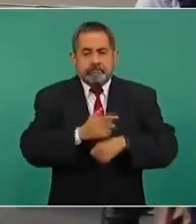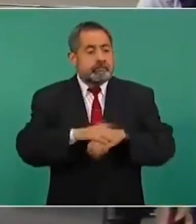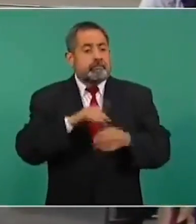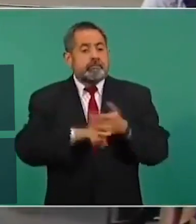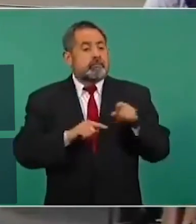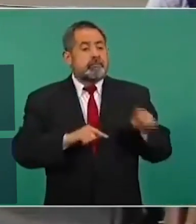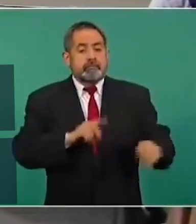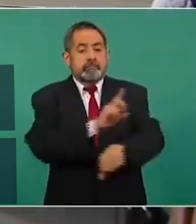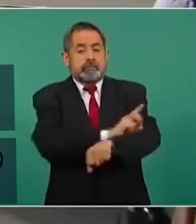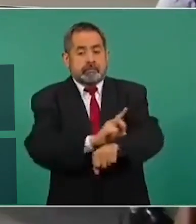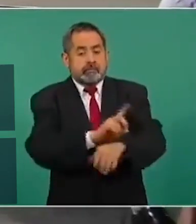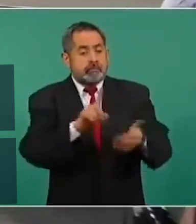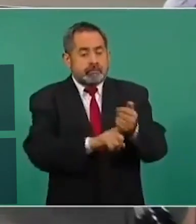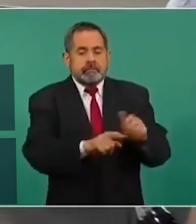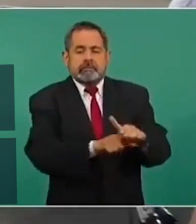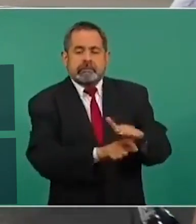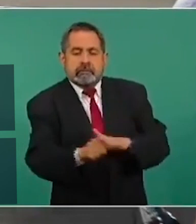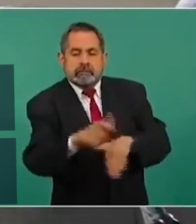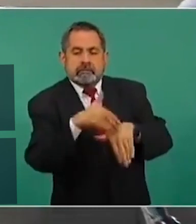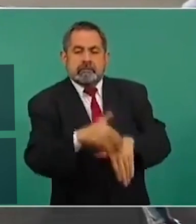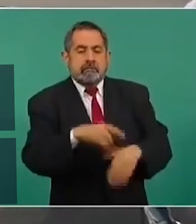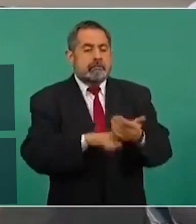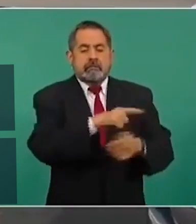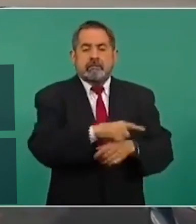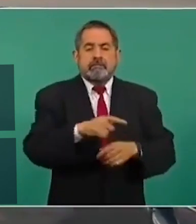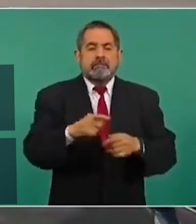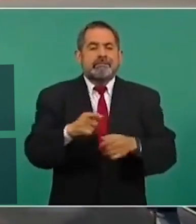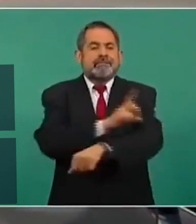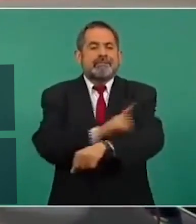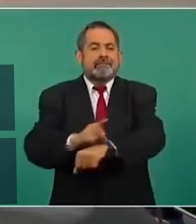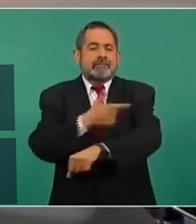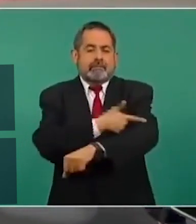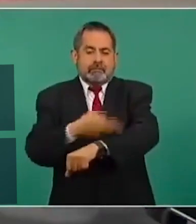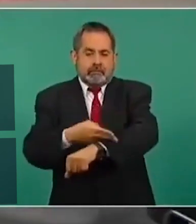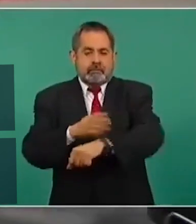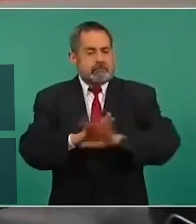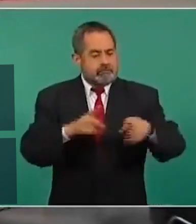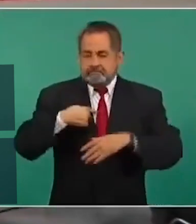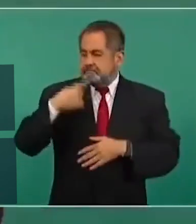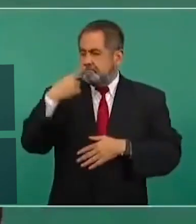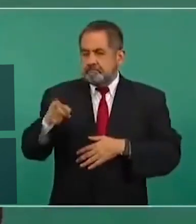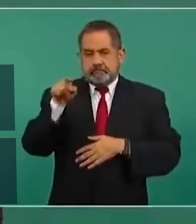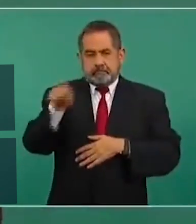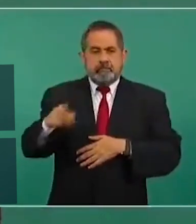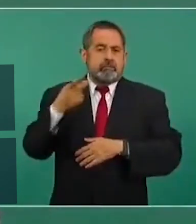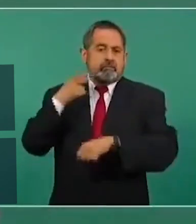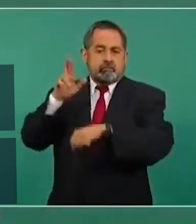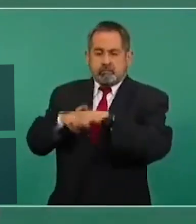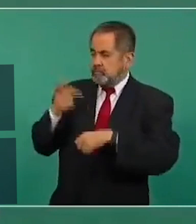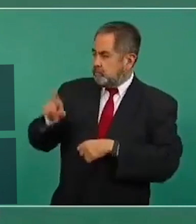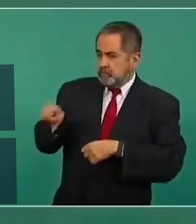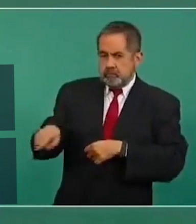un delegado había recibido dinero de Gustavo Amadero. Entonces le doy la instrucción al procurador,